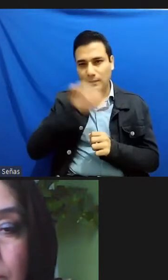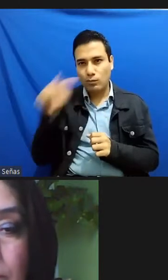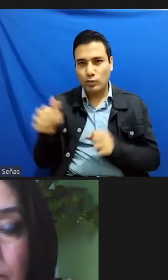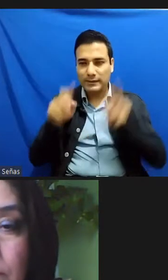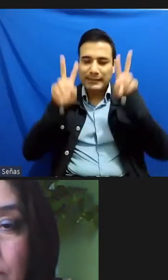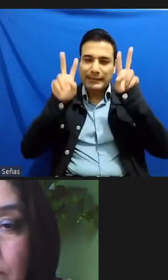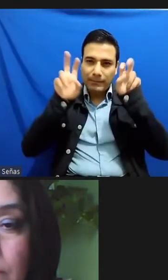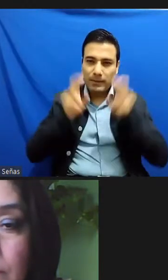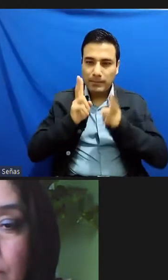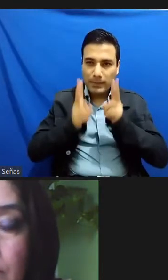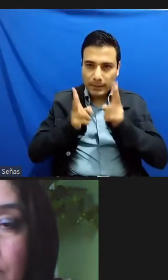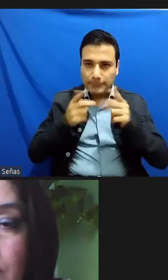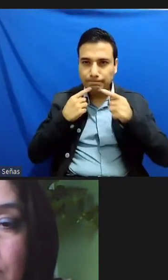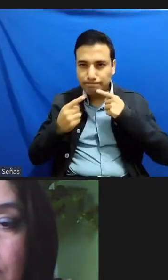diferente ¿no? para